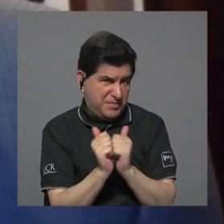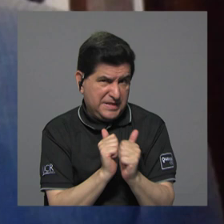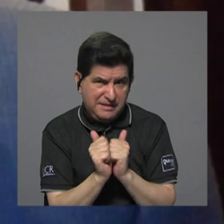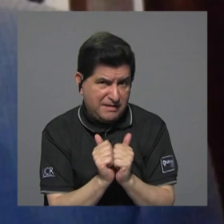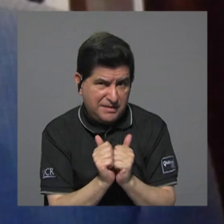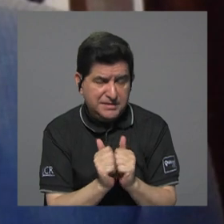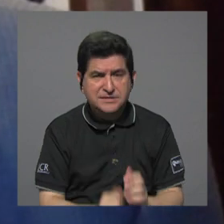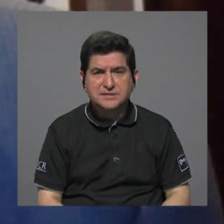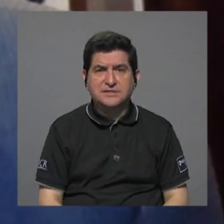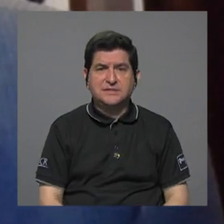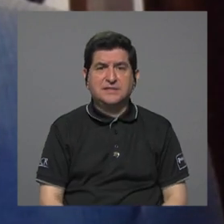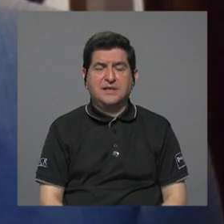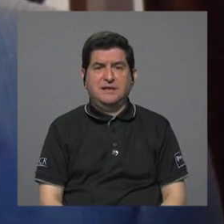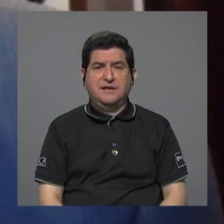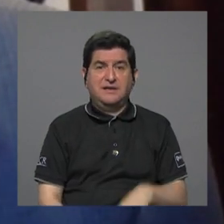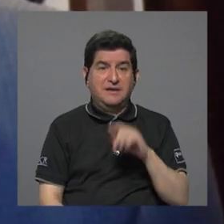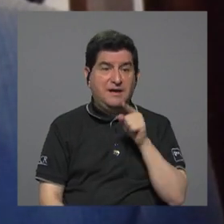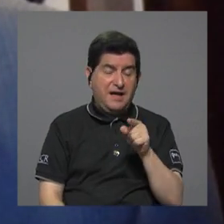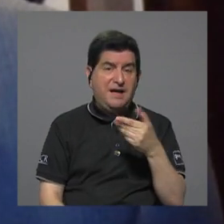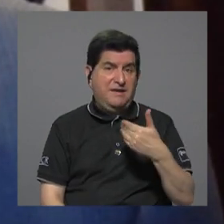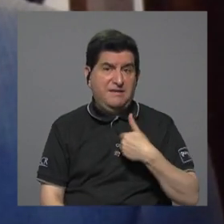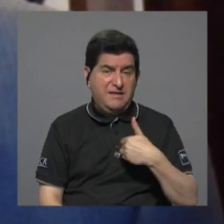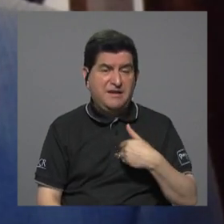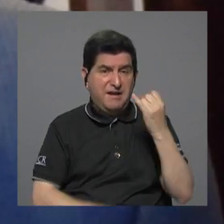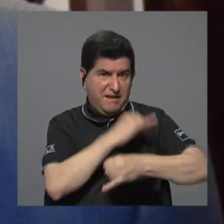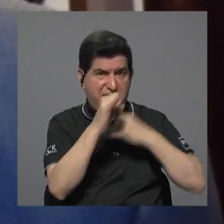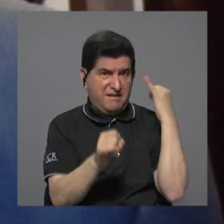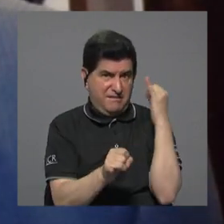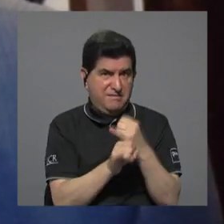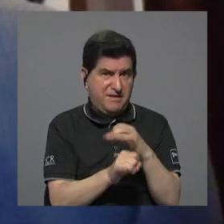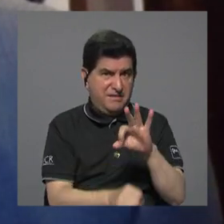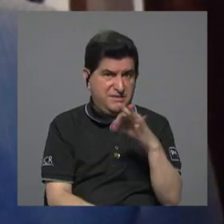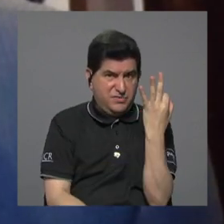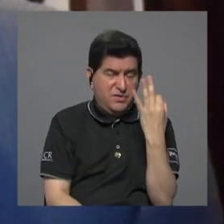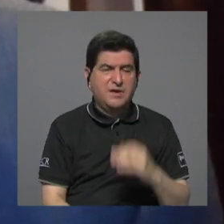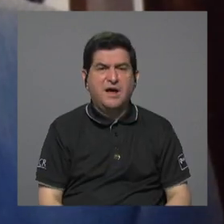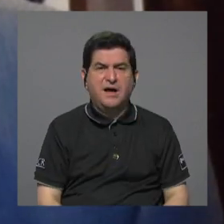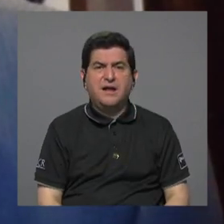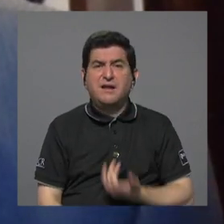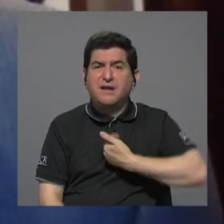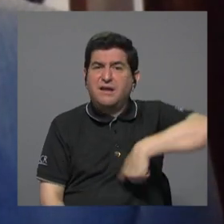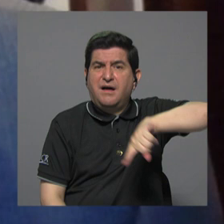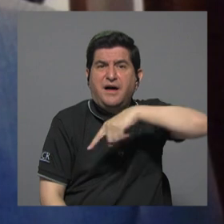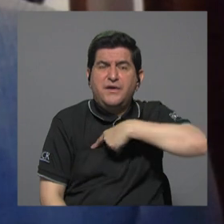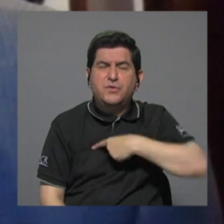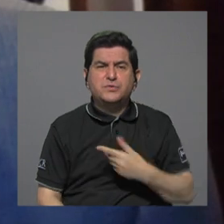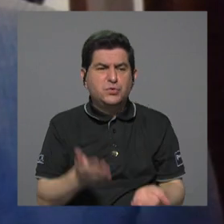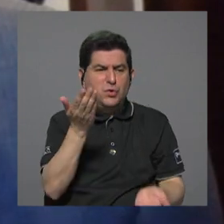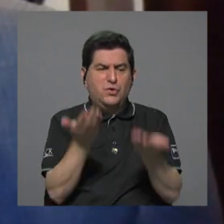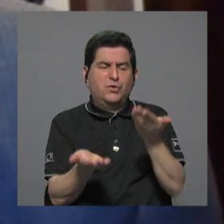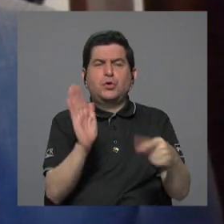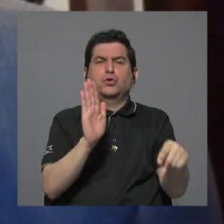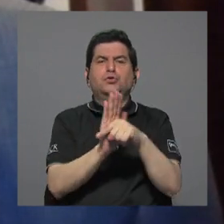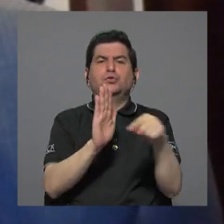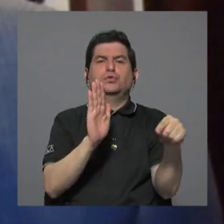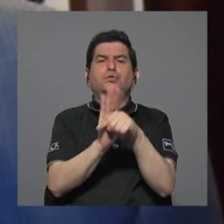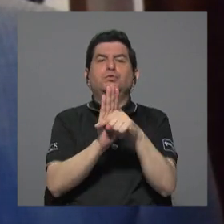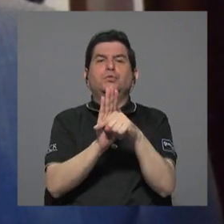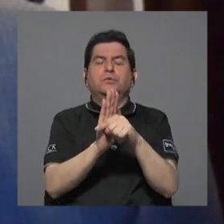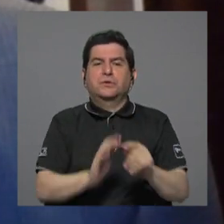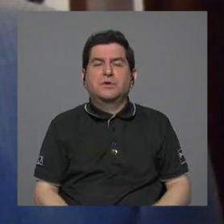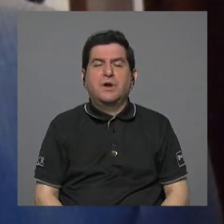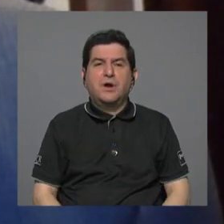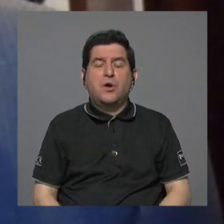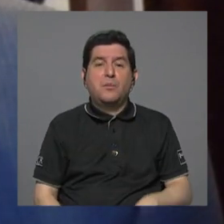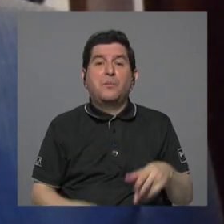la competitividad que tenemos internacionalmente nos ha puesto en un balance negativo por